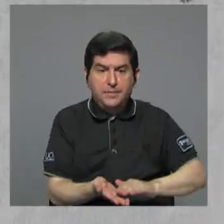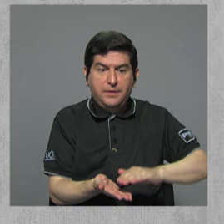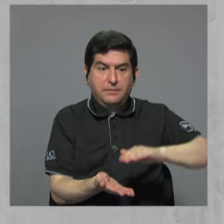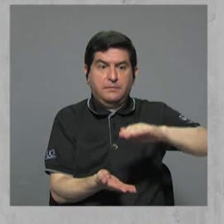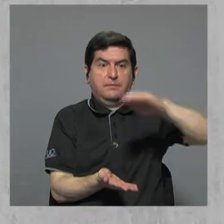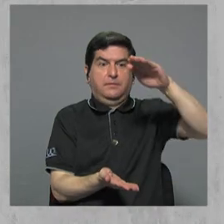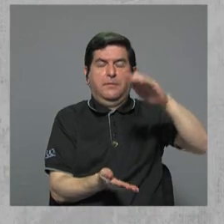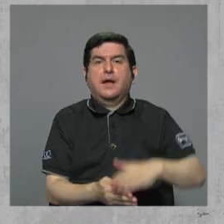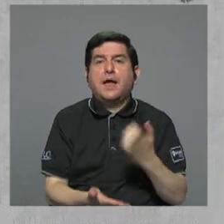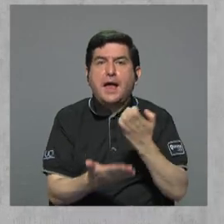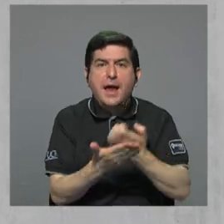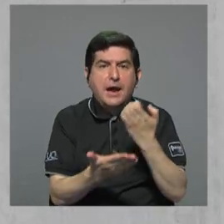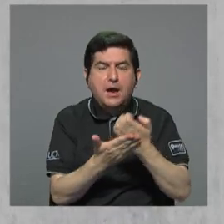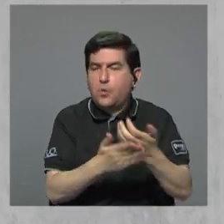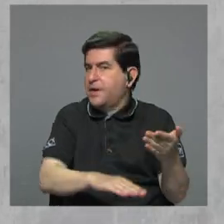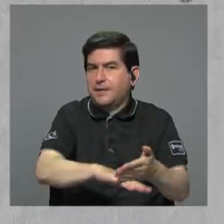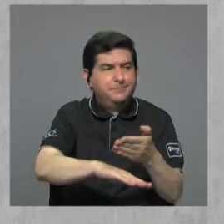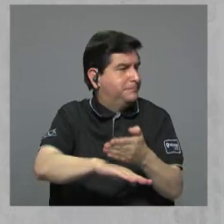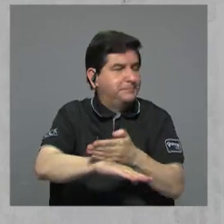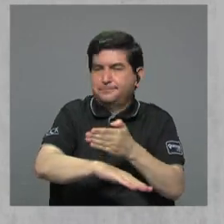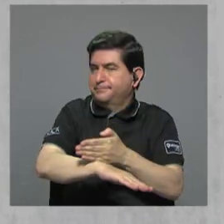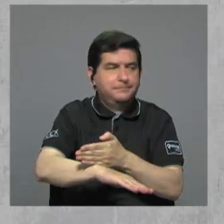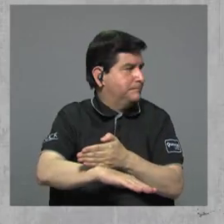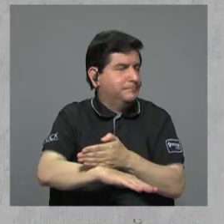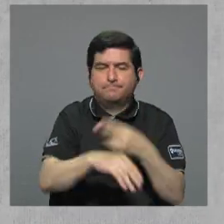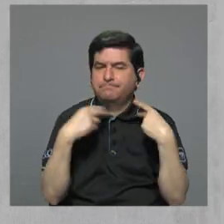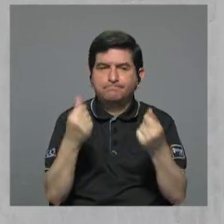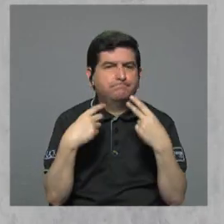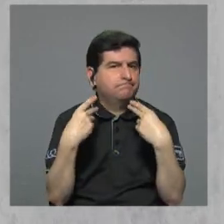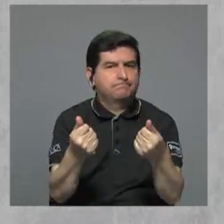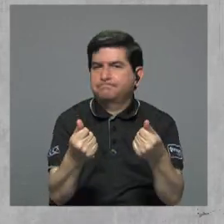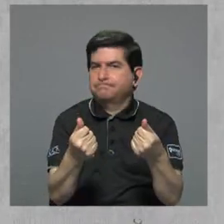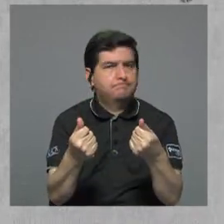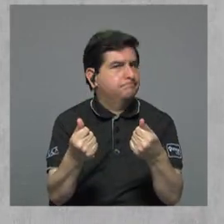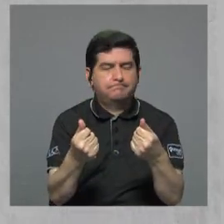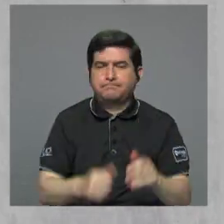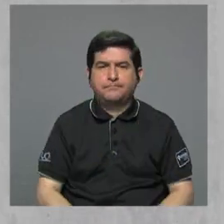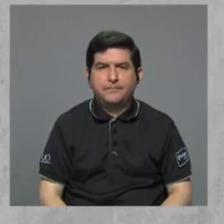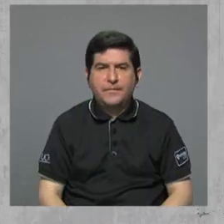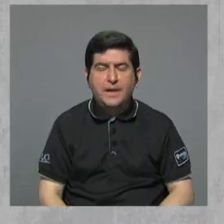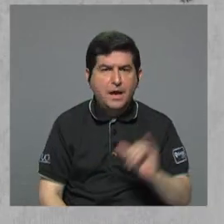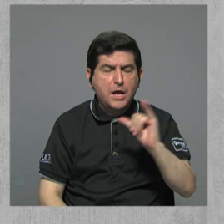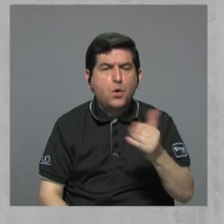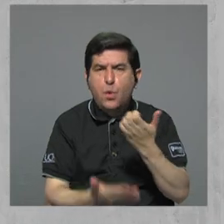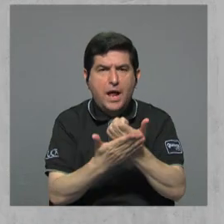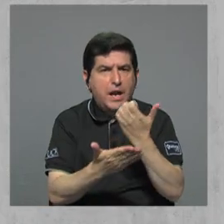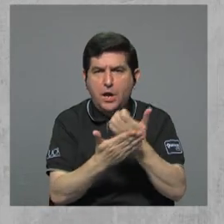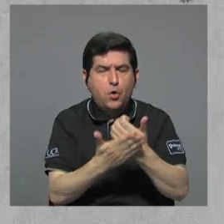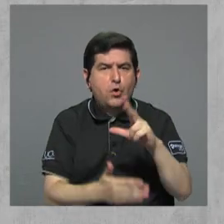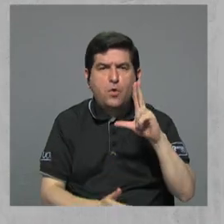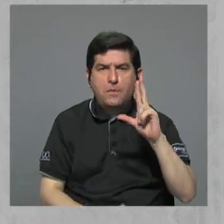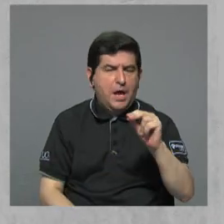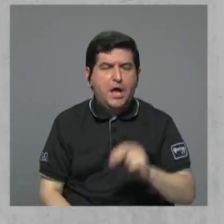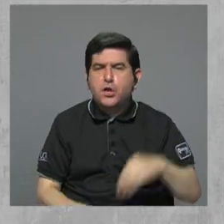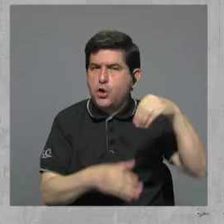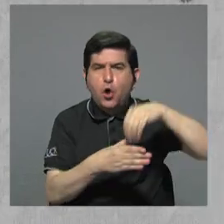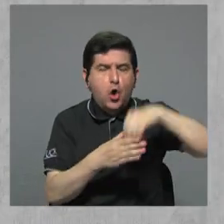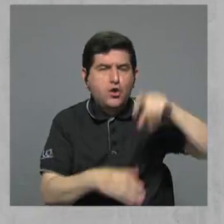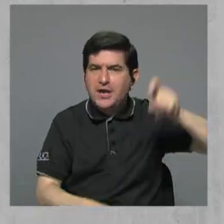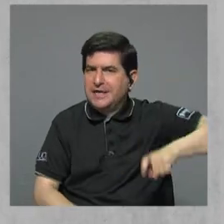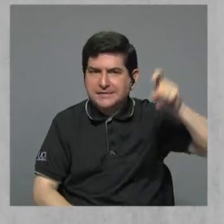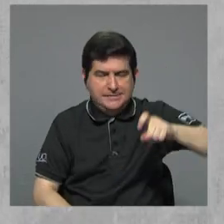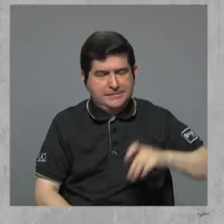en cuanto la economía no crece suficientemente rápido, en cuanto la economía no genera los ingresos que serían